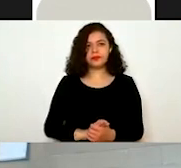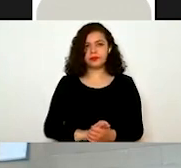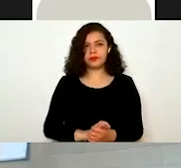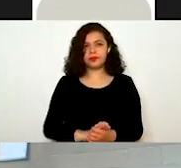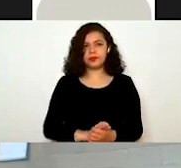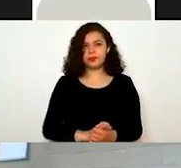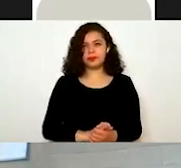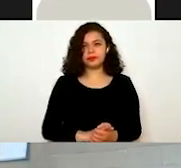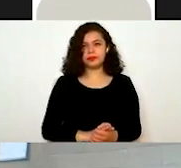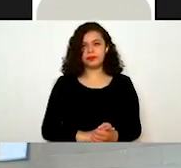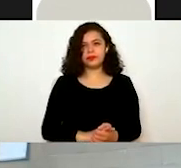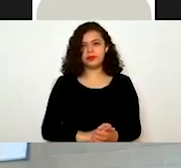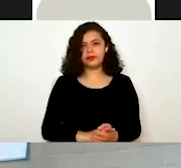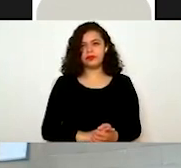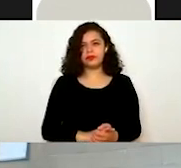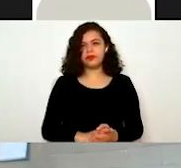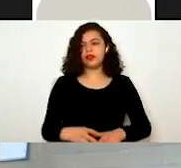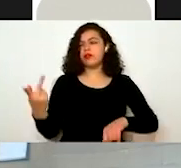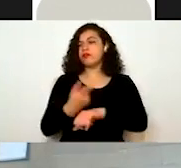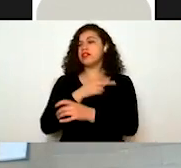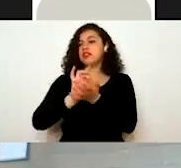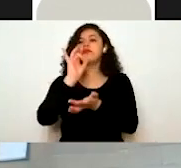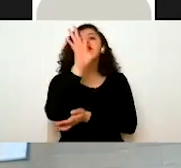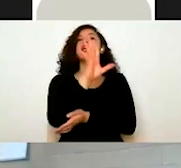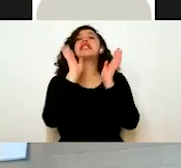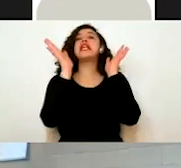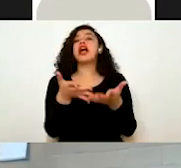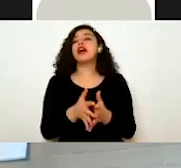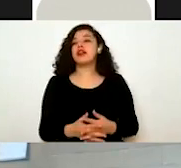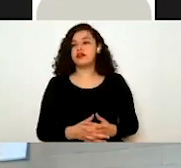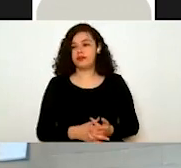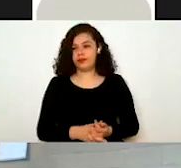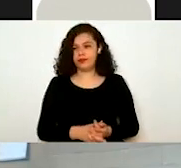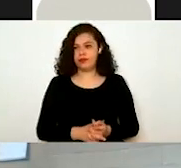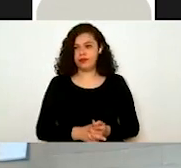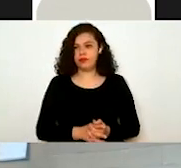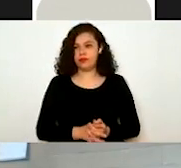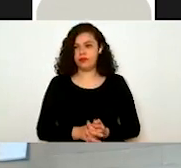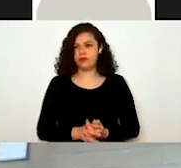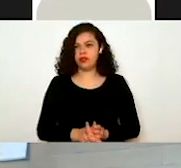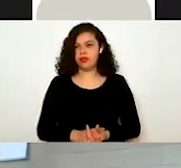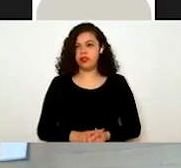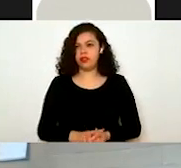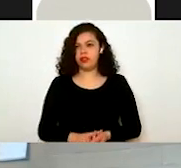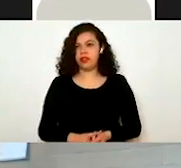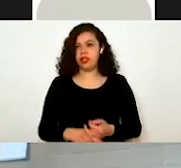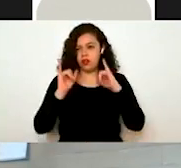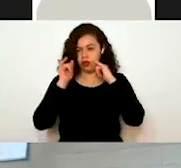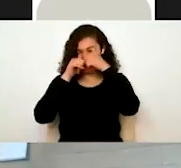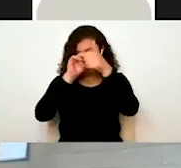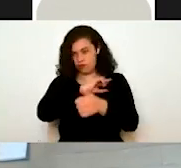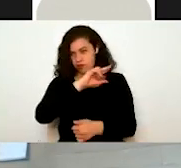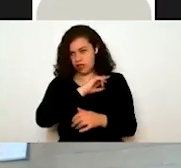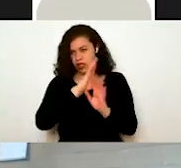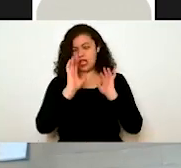¿Qué pasa cuando ustedes hacen el envío? Una vez que ustedes hacen el envío, bueno, el trámite llega al asesor designado aquí en la Junta de Asistencia Privada, y bueno,